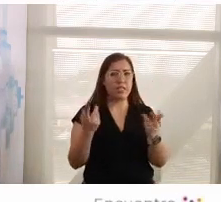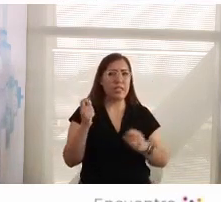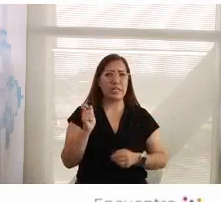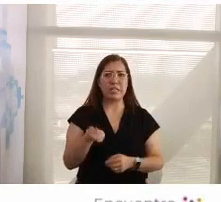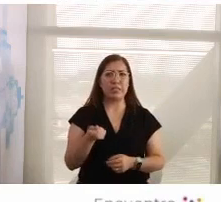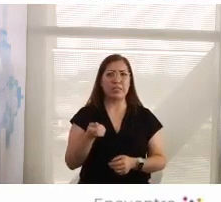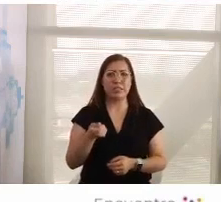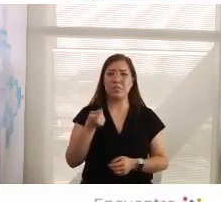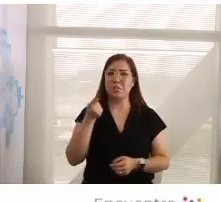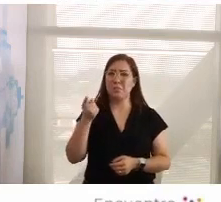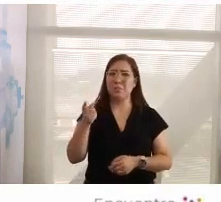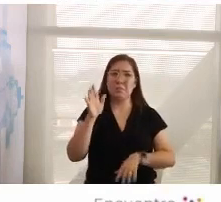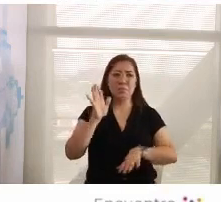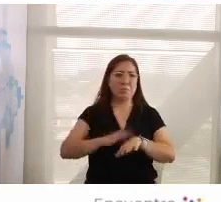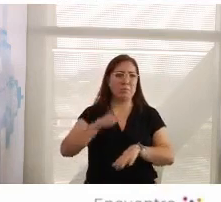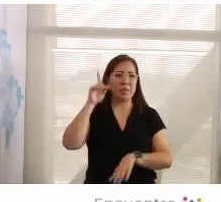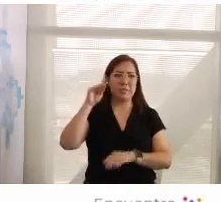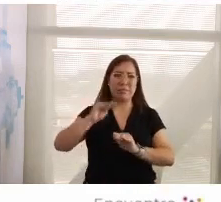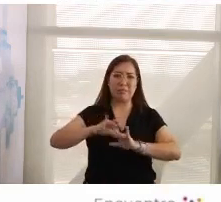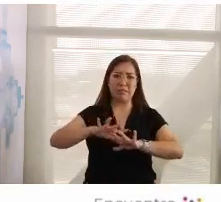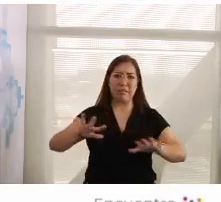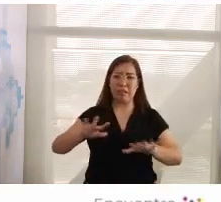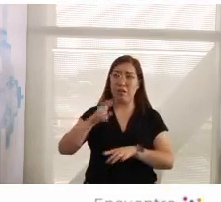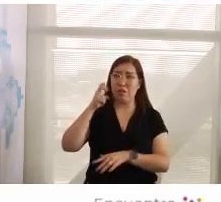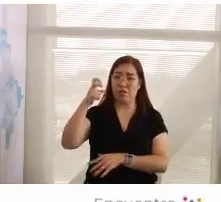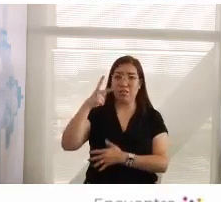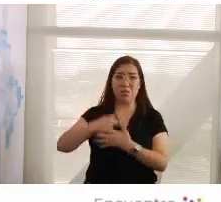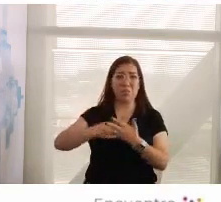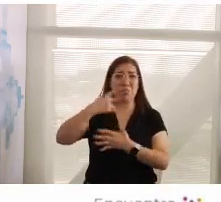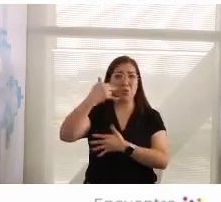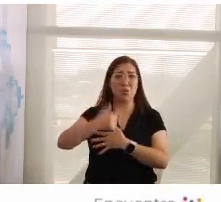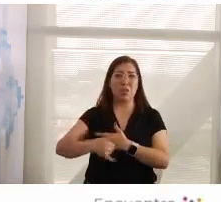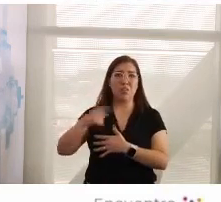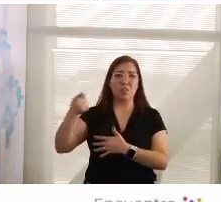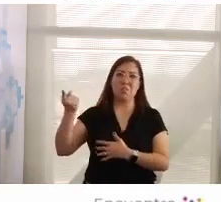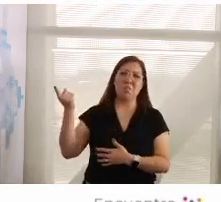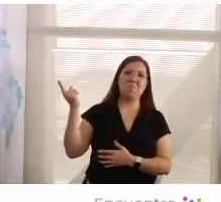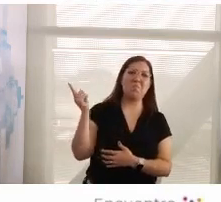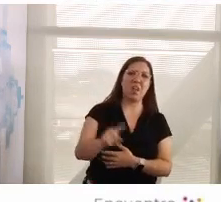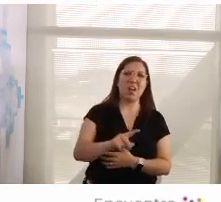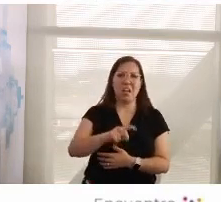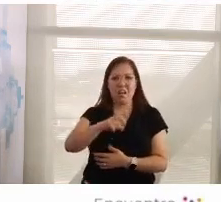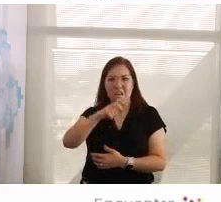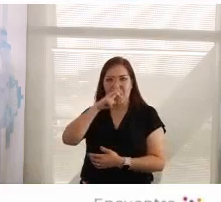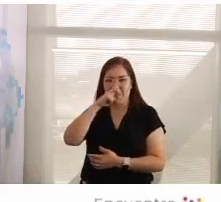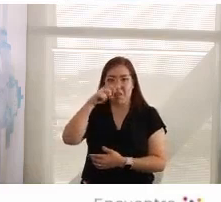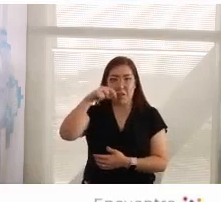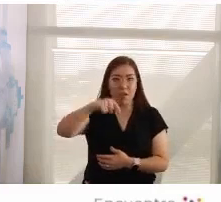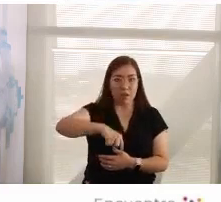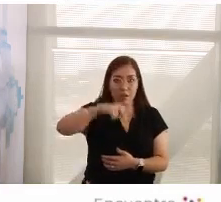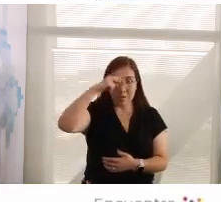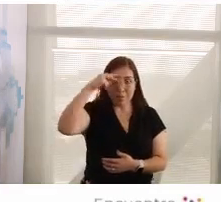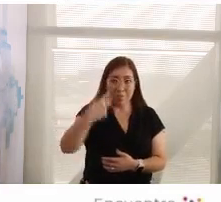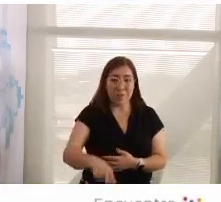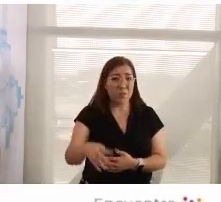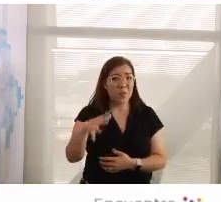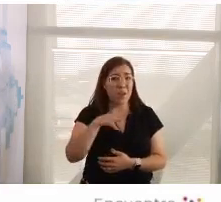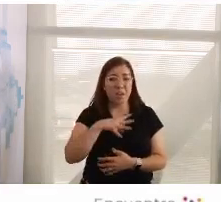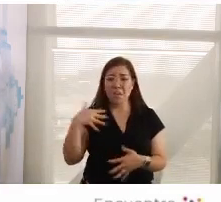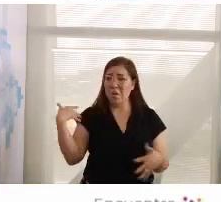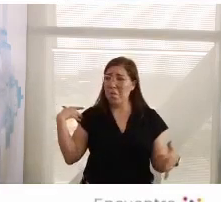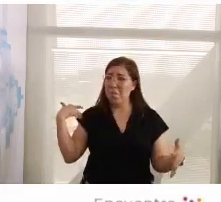más explícito de los proyectos autoritarios que hemos tenido en México en